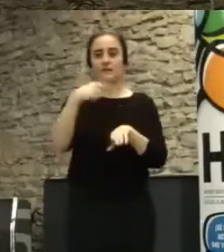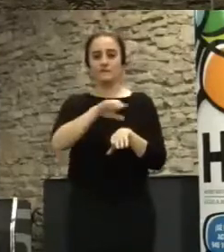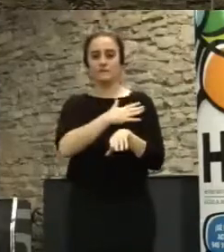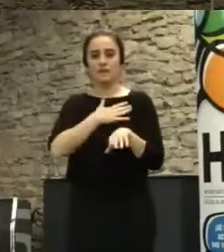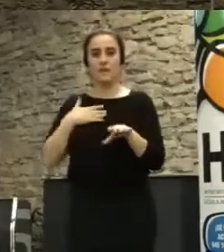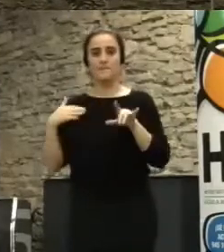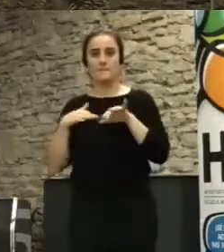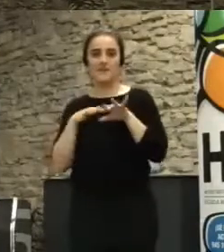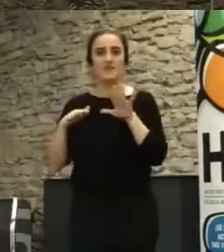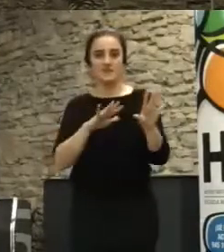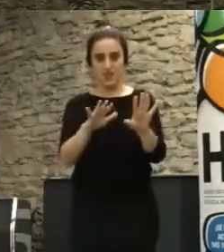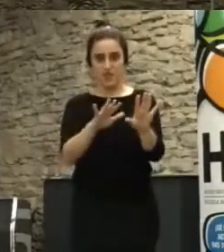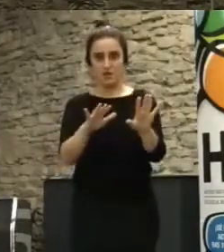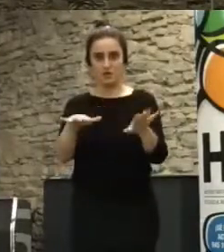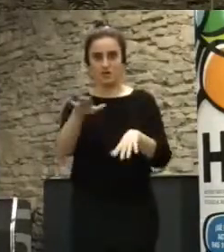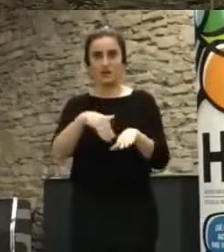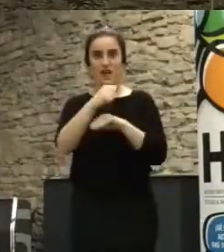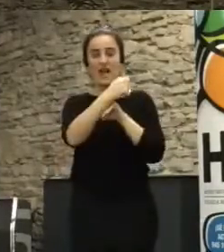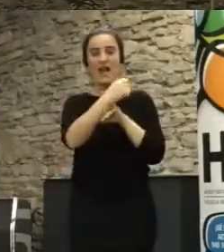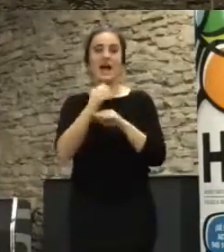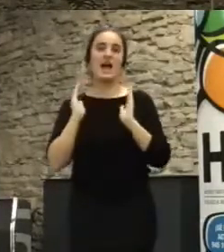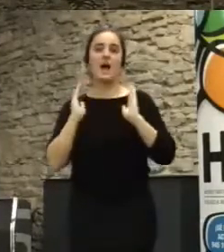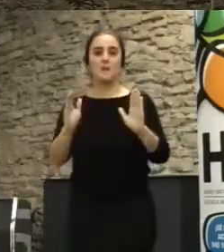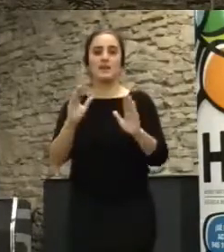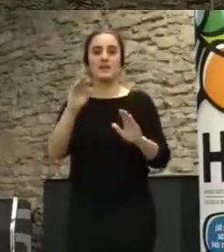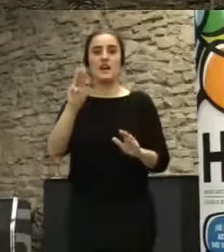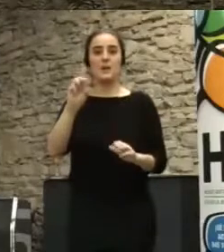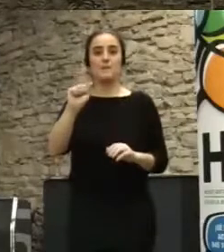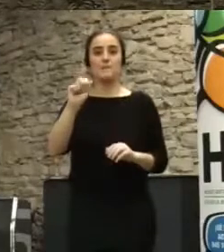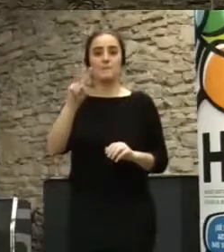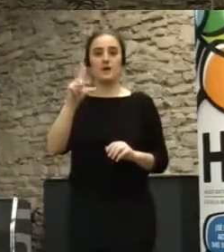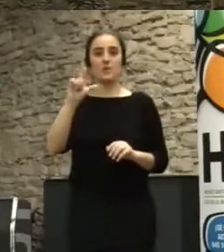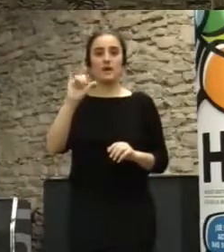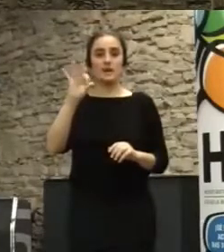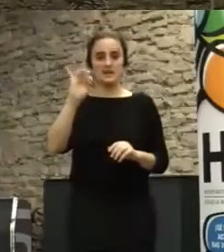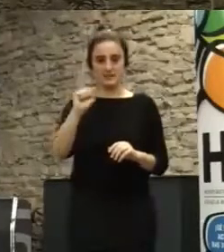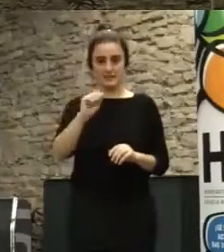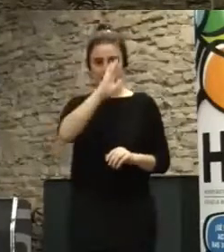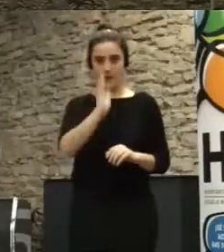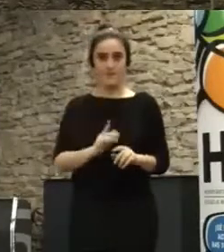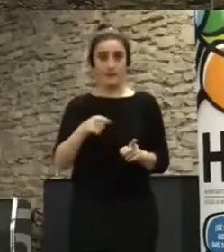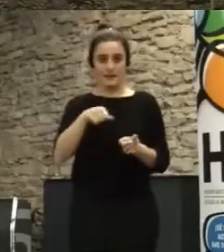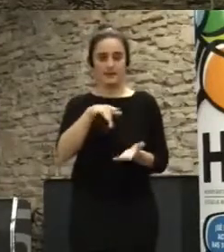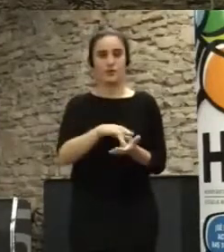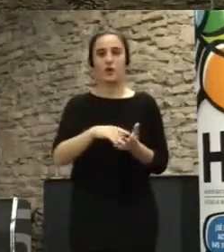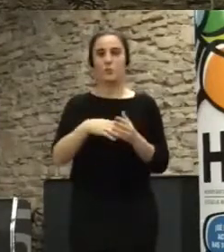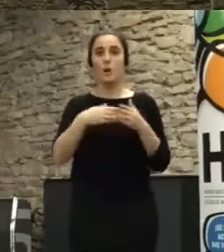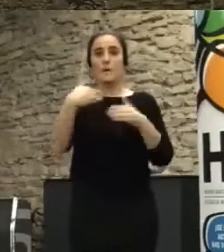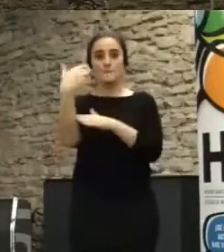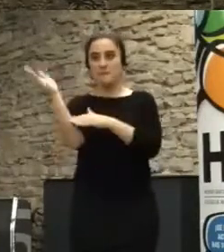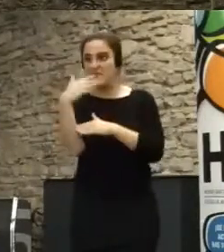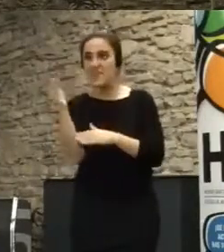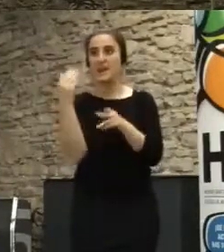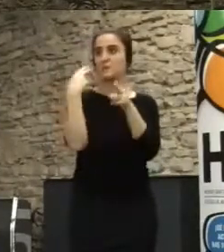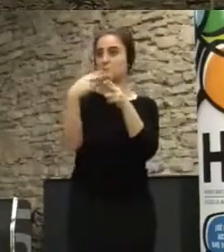manifestación en la avenida paulista de Sao Paulo, donde no había banderas de partidos, no había, digamos, las identidades clásicas de los